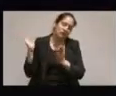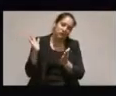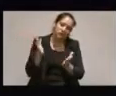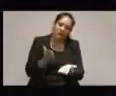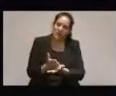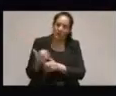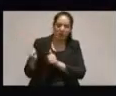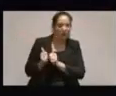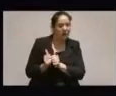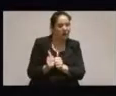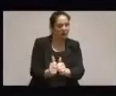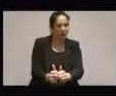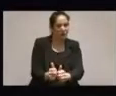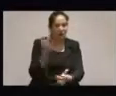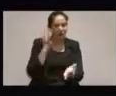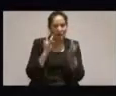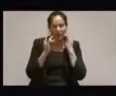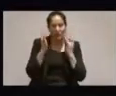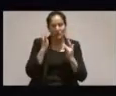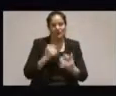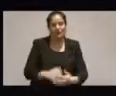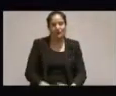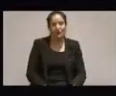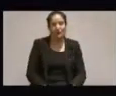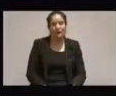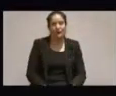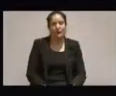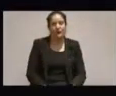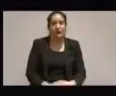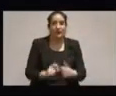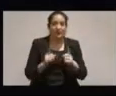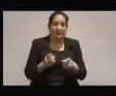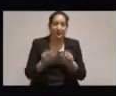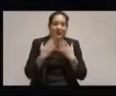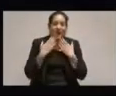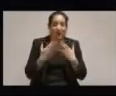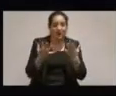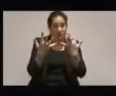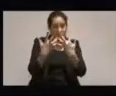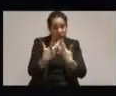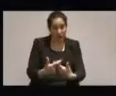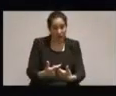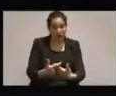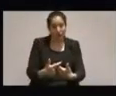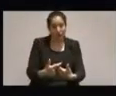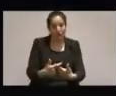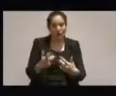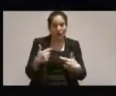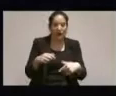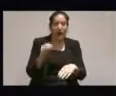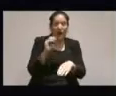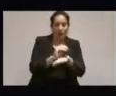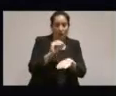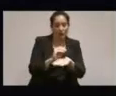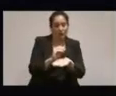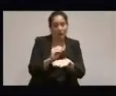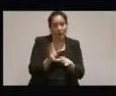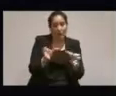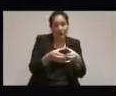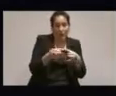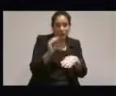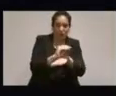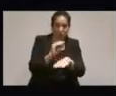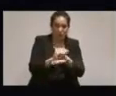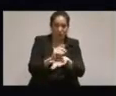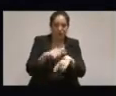mi vida artística. Y también a la organización, a la Comisión de Cultura y